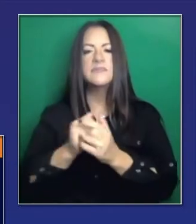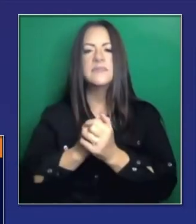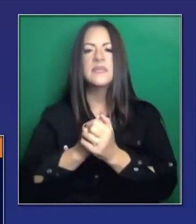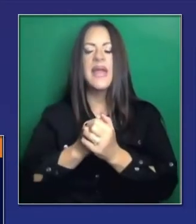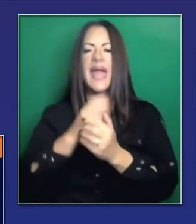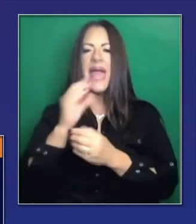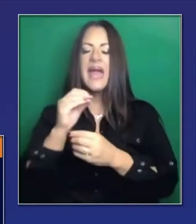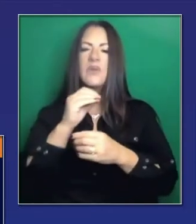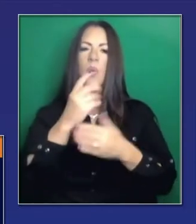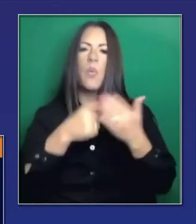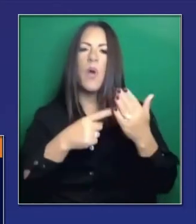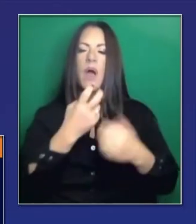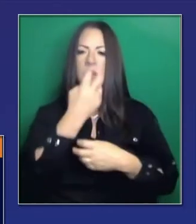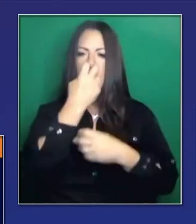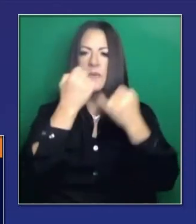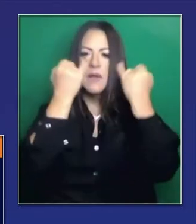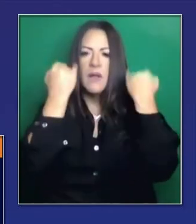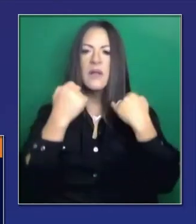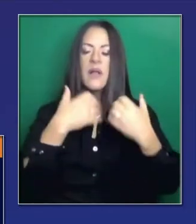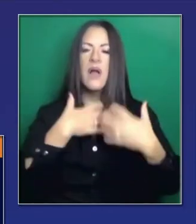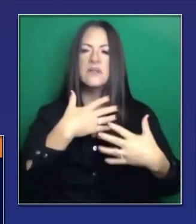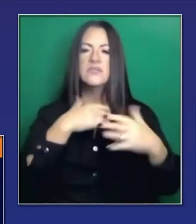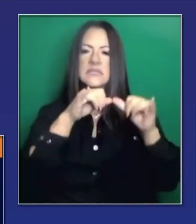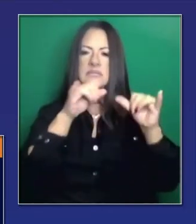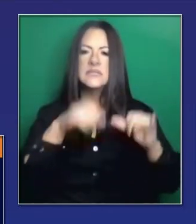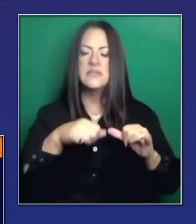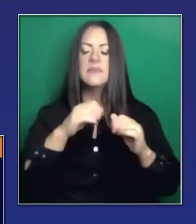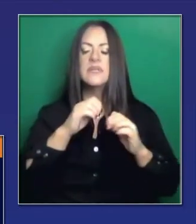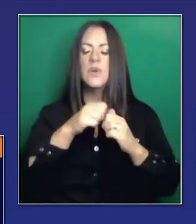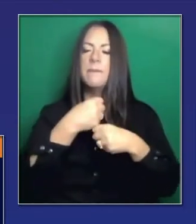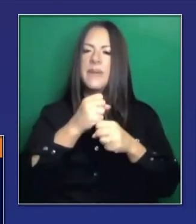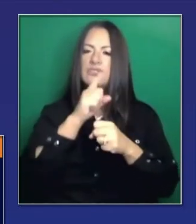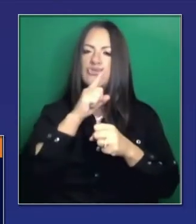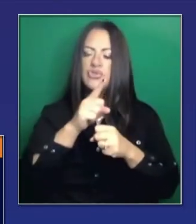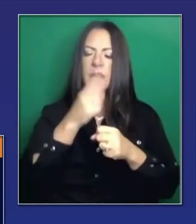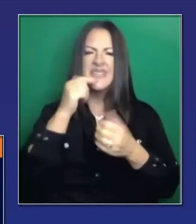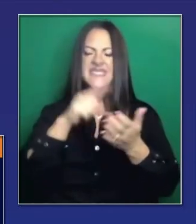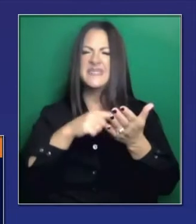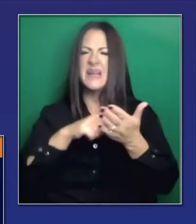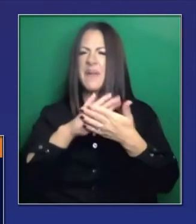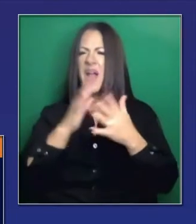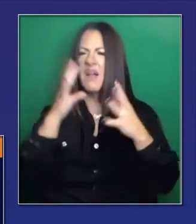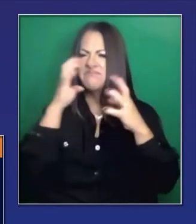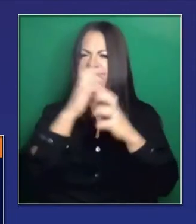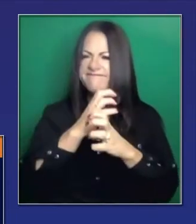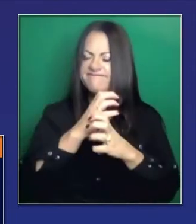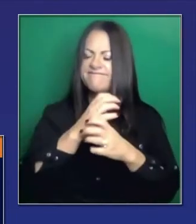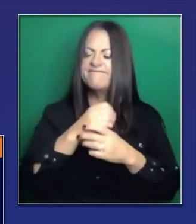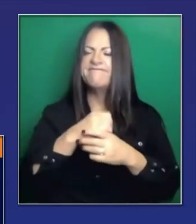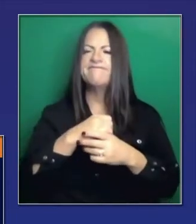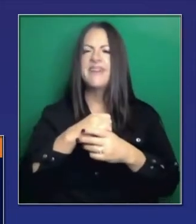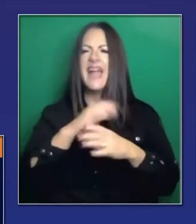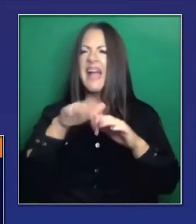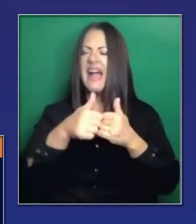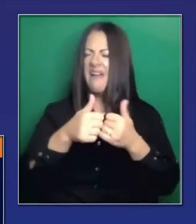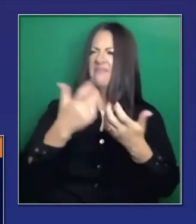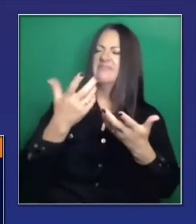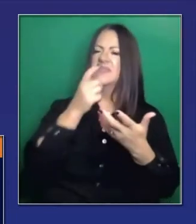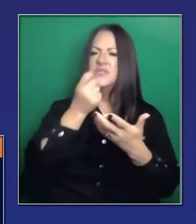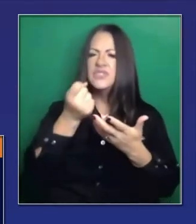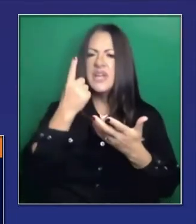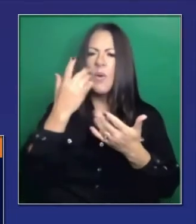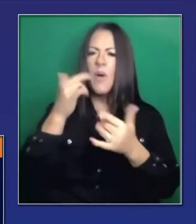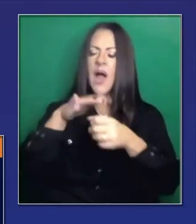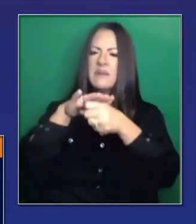sistemas. Que están resultando en complicaciones. Por presiones